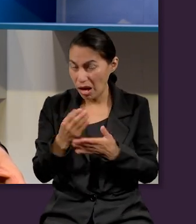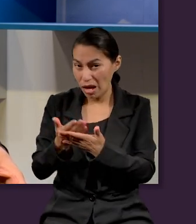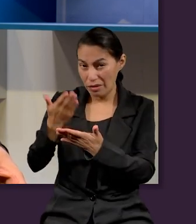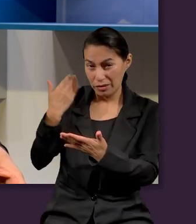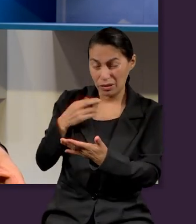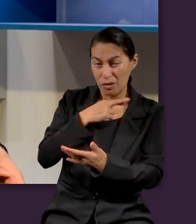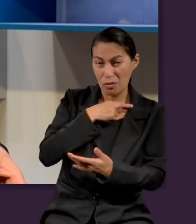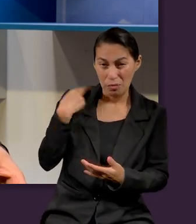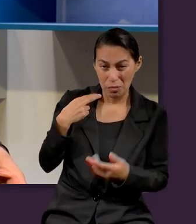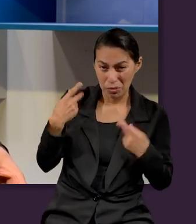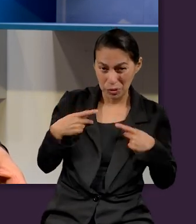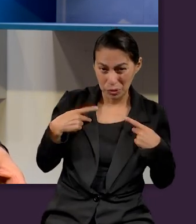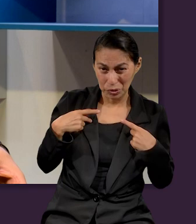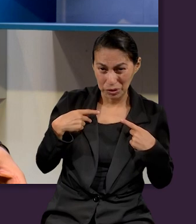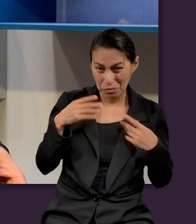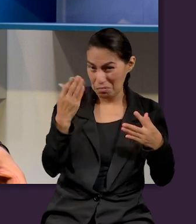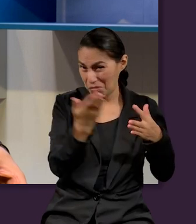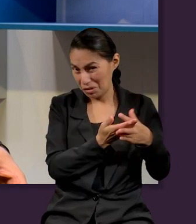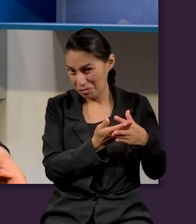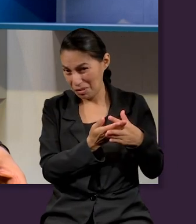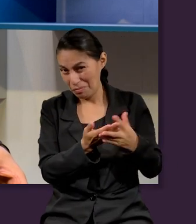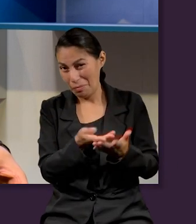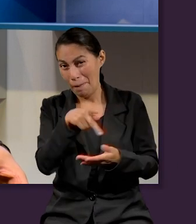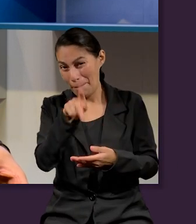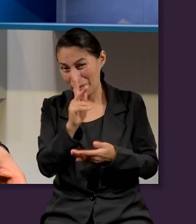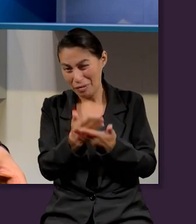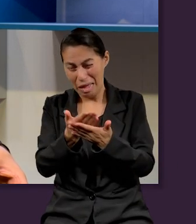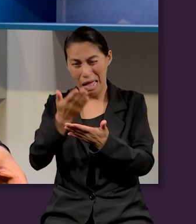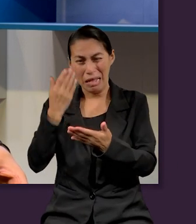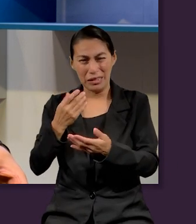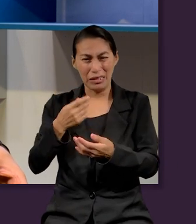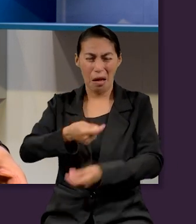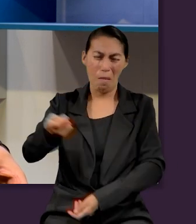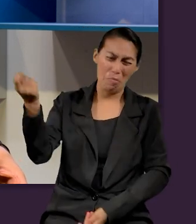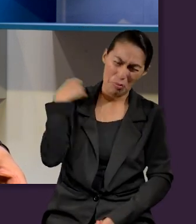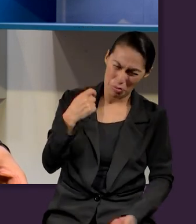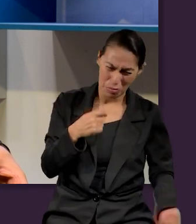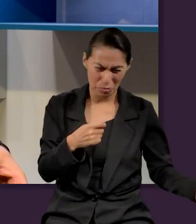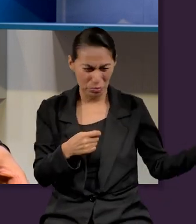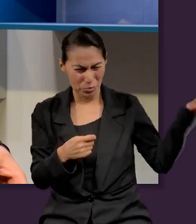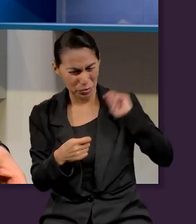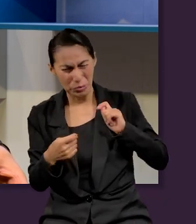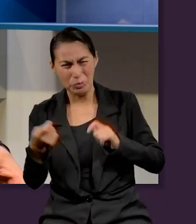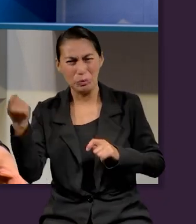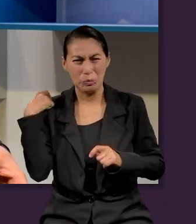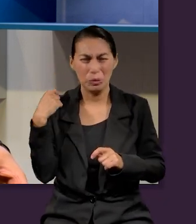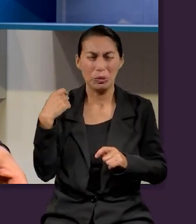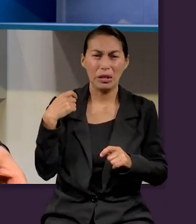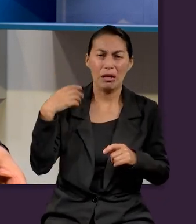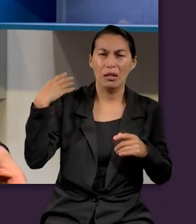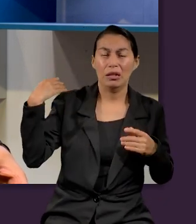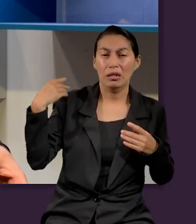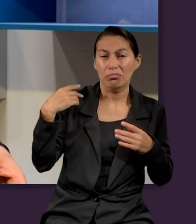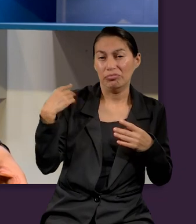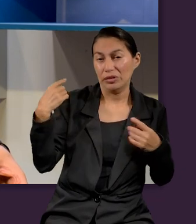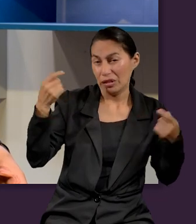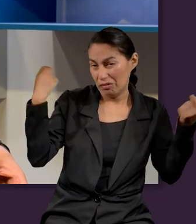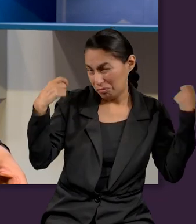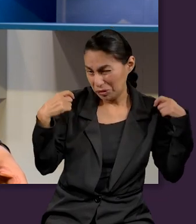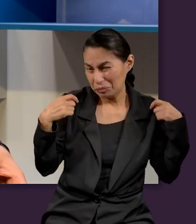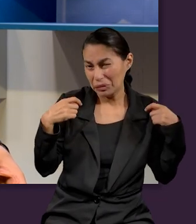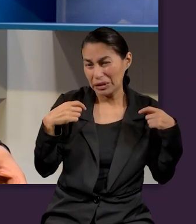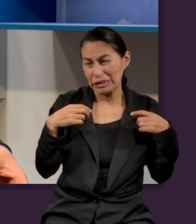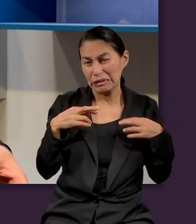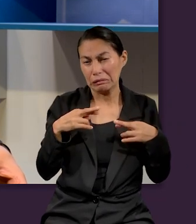apóstol Pablo, los romanos tenían una forma de ejecución. A un reo, un condenado a muerte, lo azotaban hasta que le sangraba la espalda partida.